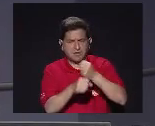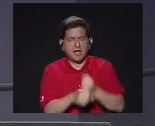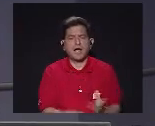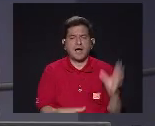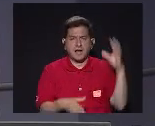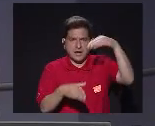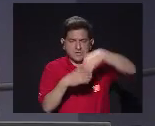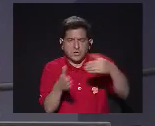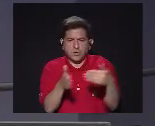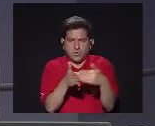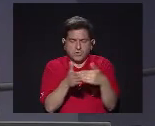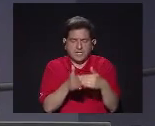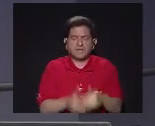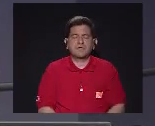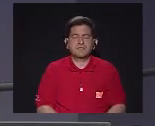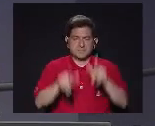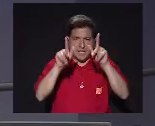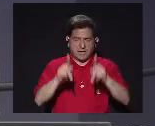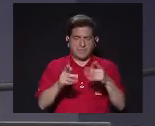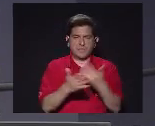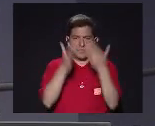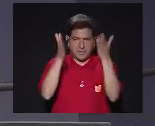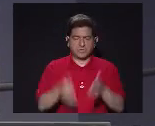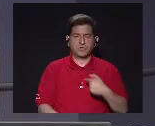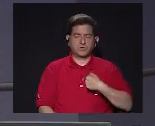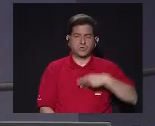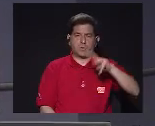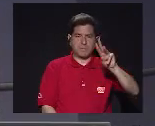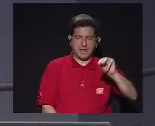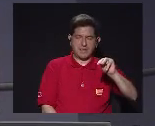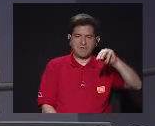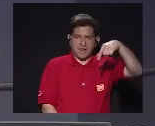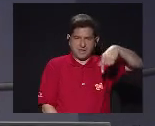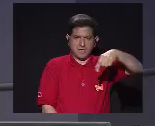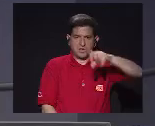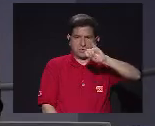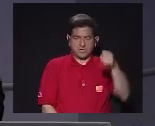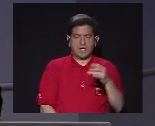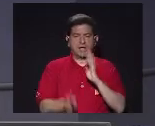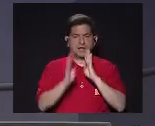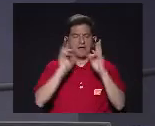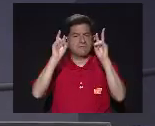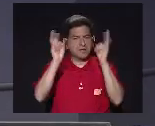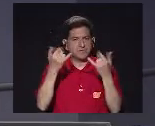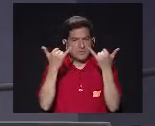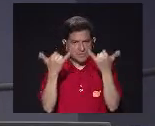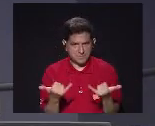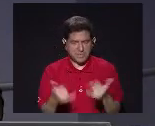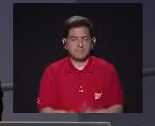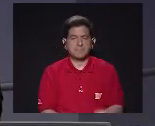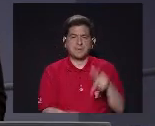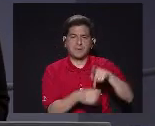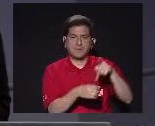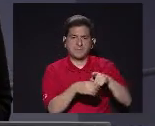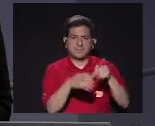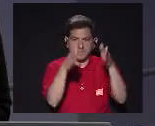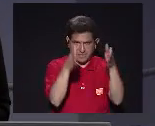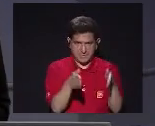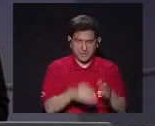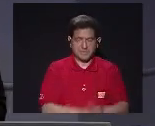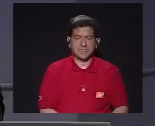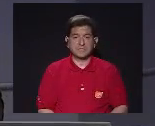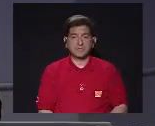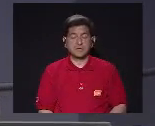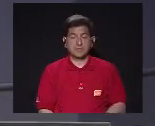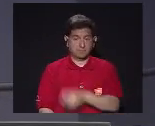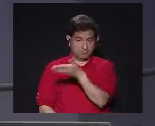reinserción social De los cuidados en libertad Mi nombre es Maribel Quiroz Jara Y en esta oportunidad Vamos a hablar de este tema Con la participación De